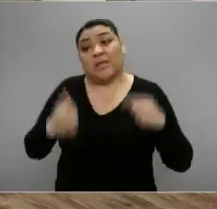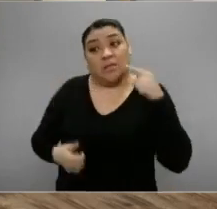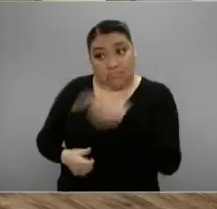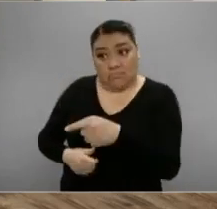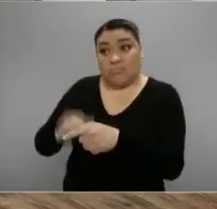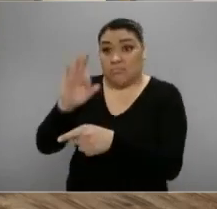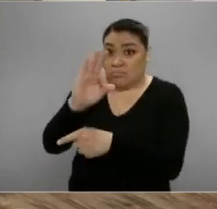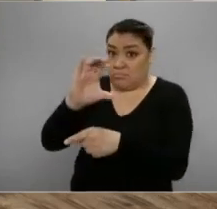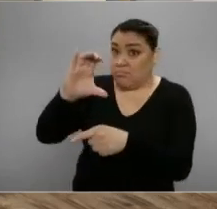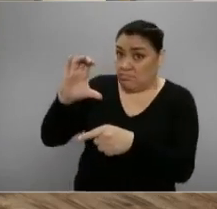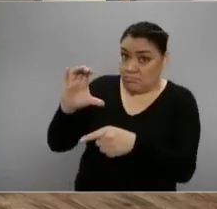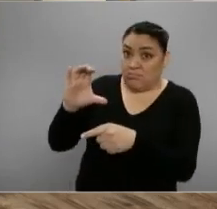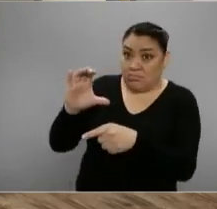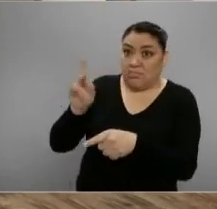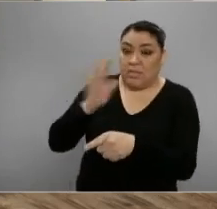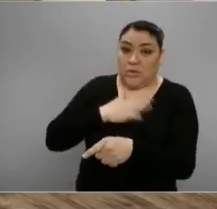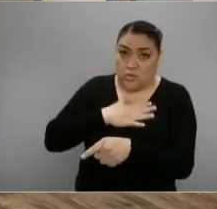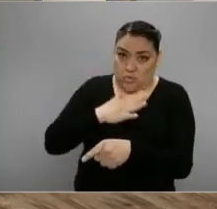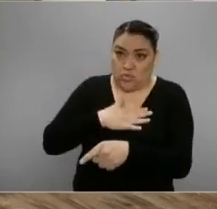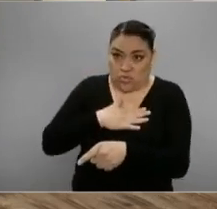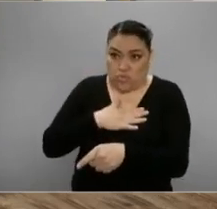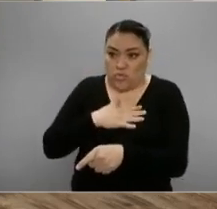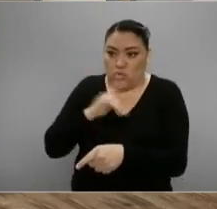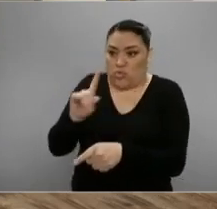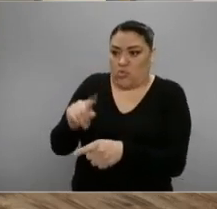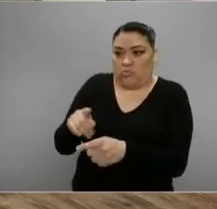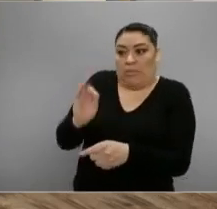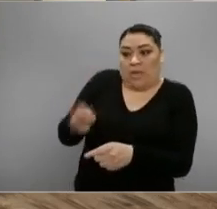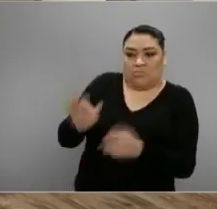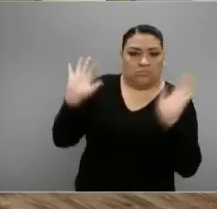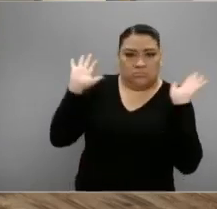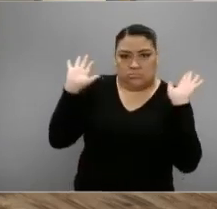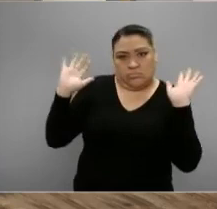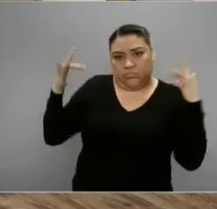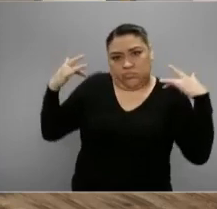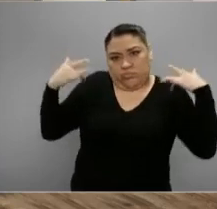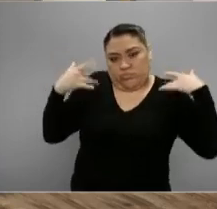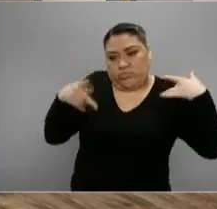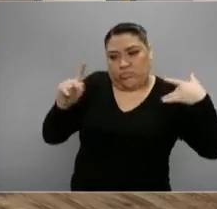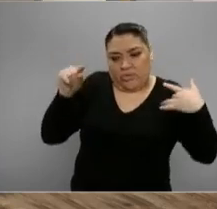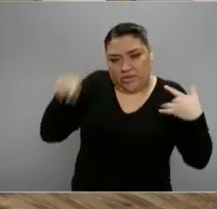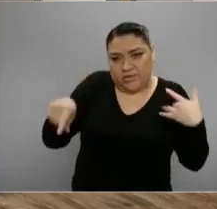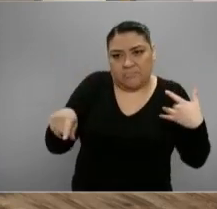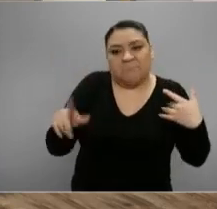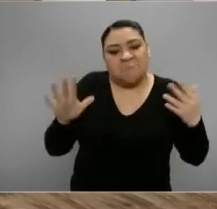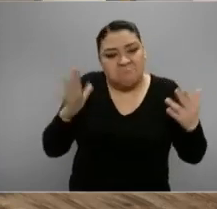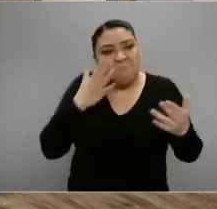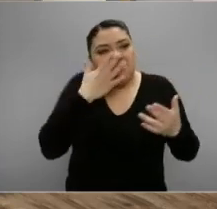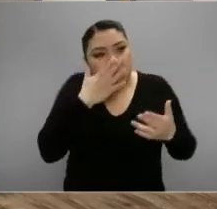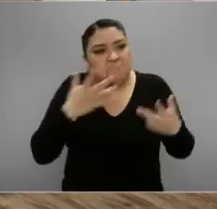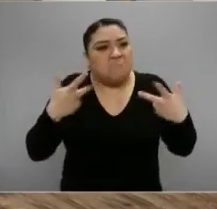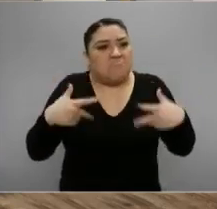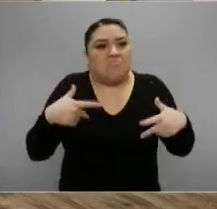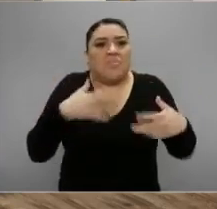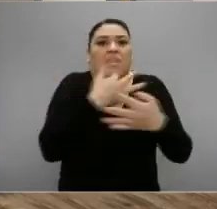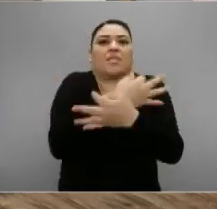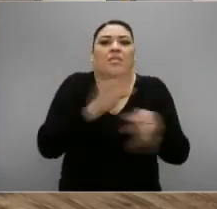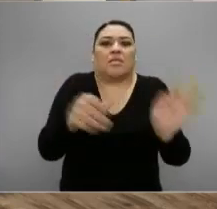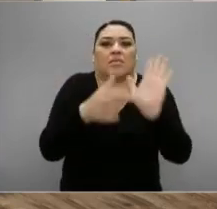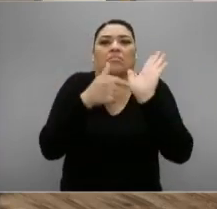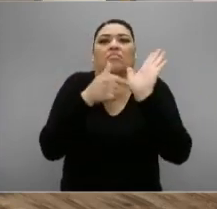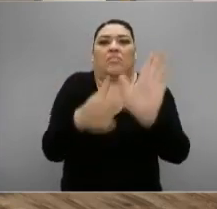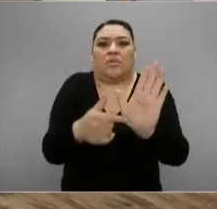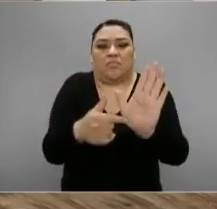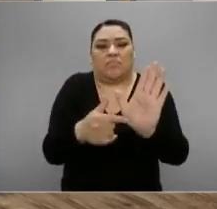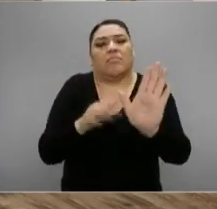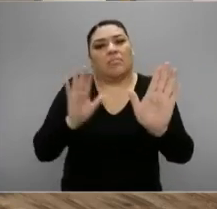Pero, digo, mi comentario no valida a este personaje, por supuesto, pero yo creo que es muy saludable que los problemas se exhiban